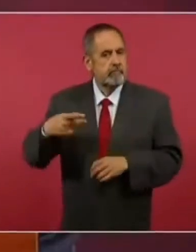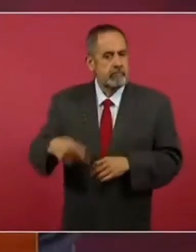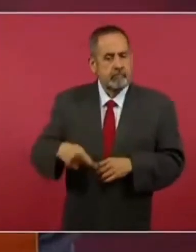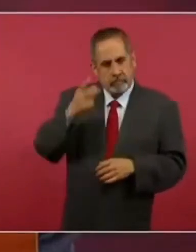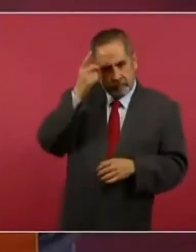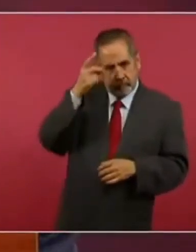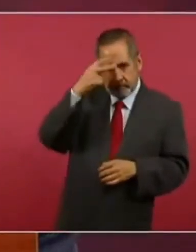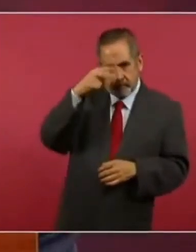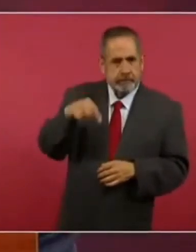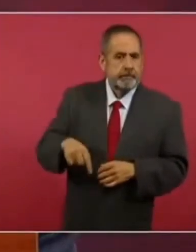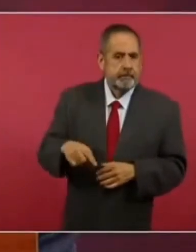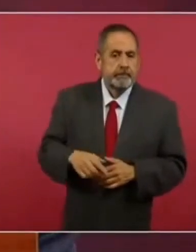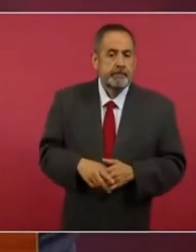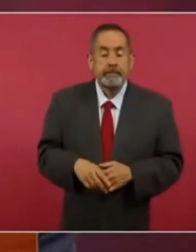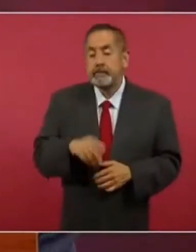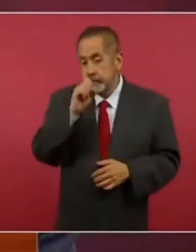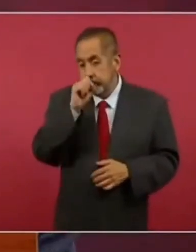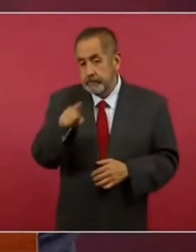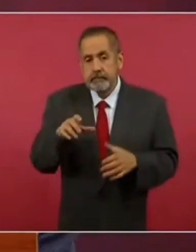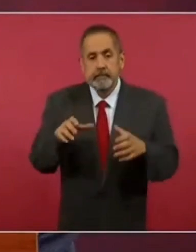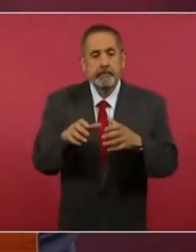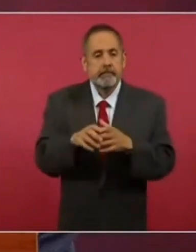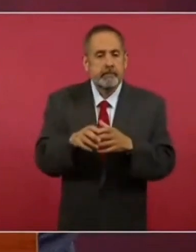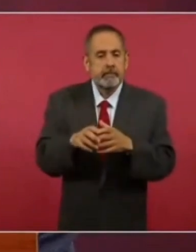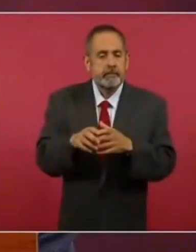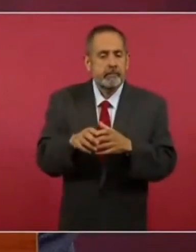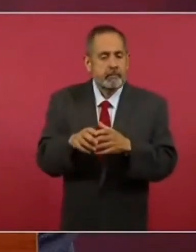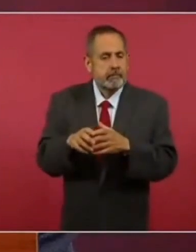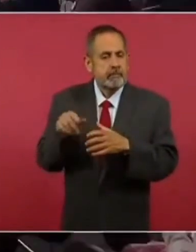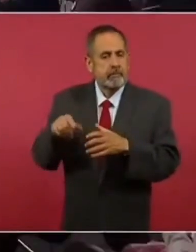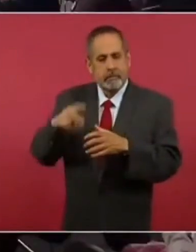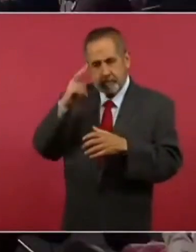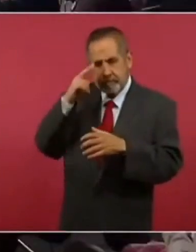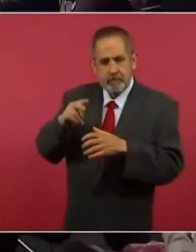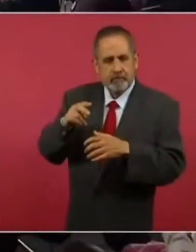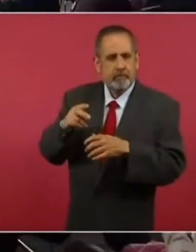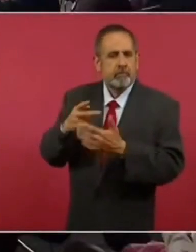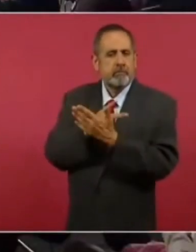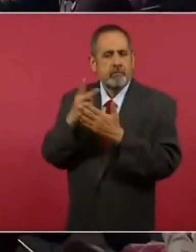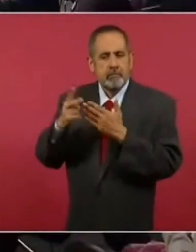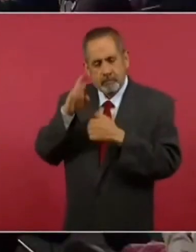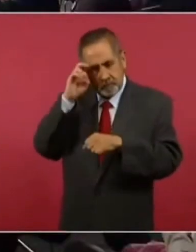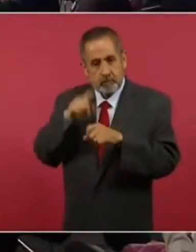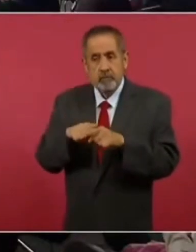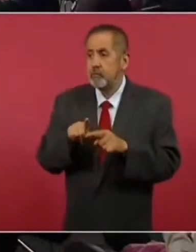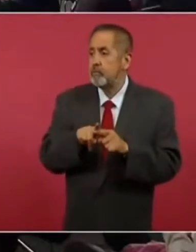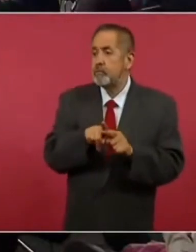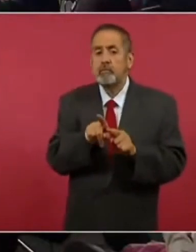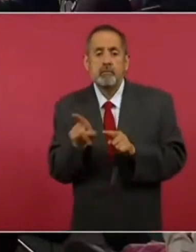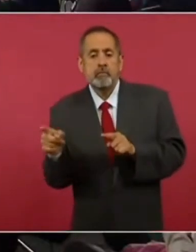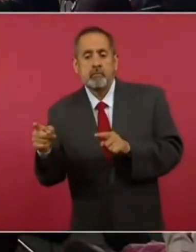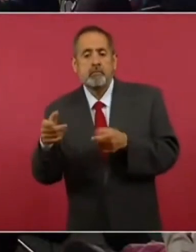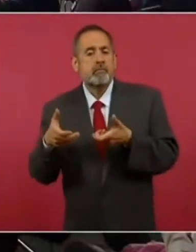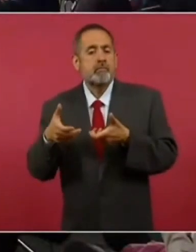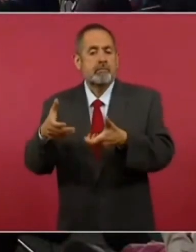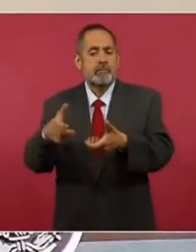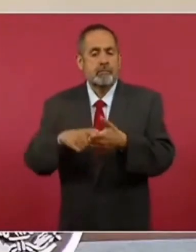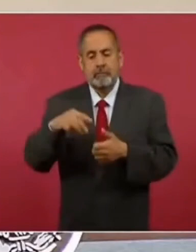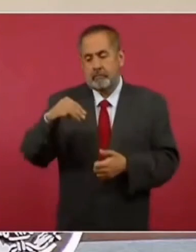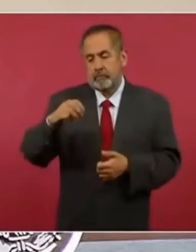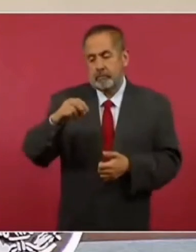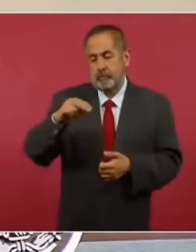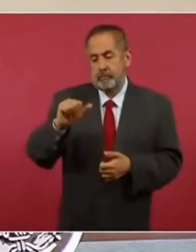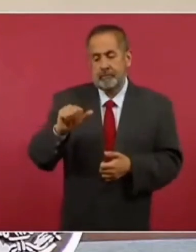participó también el programa Memoria Histórica y Cultural de México, aquí a la vuelta en Moneda 13, en el Museo Nacional de las